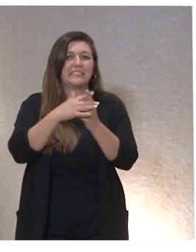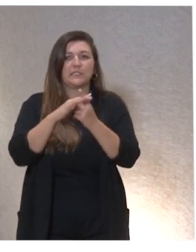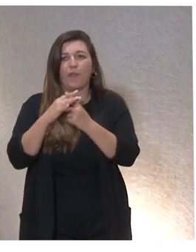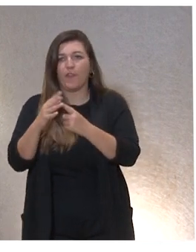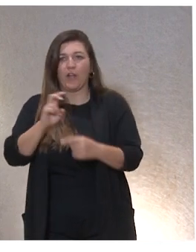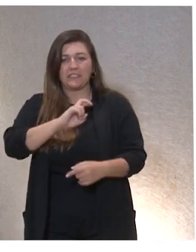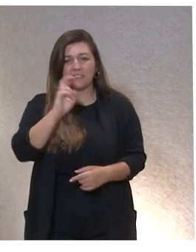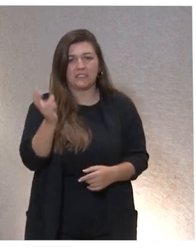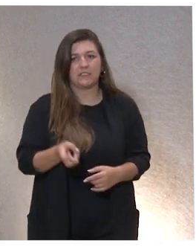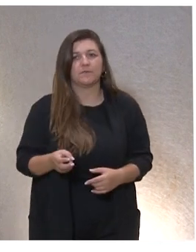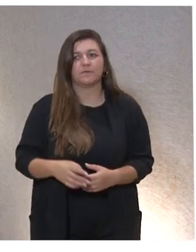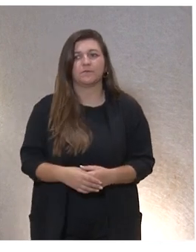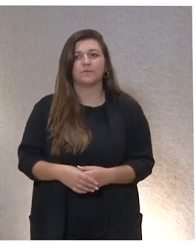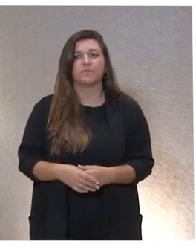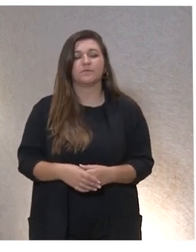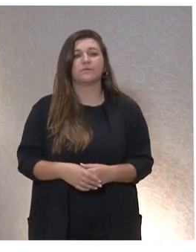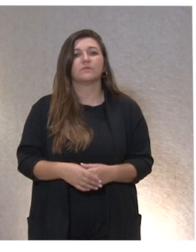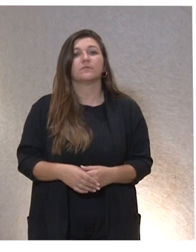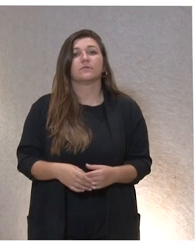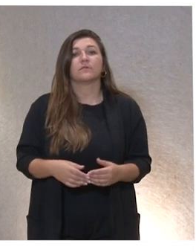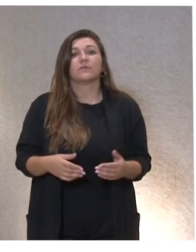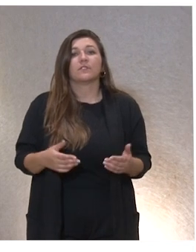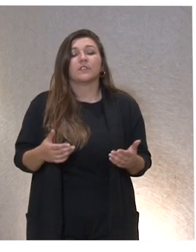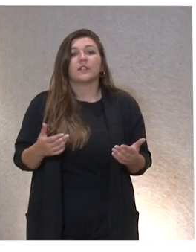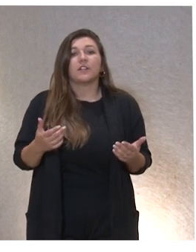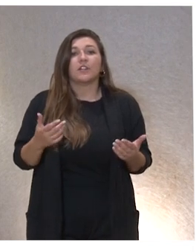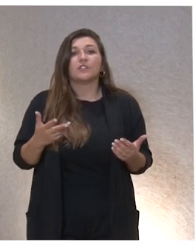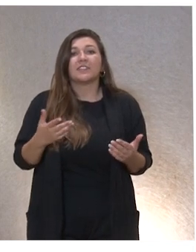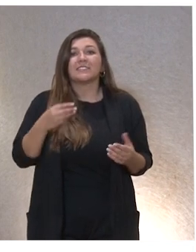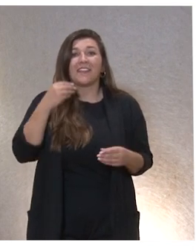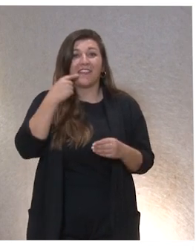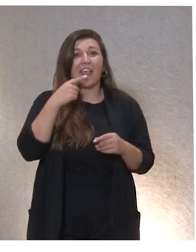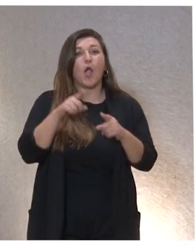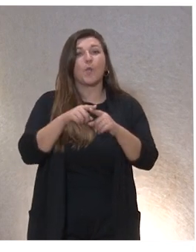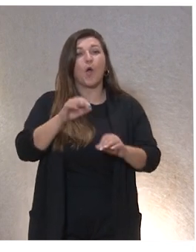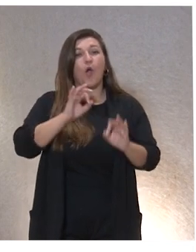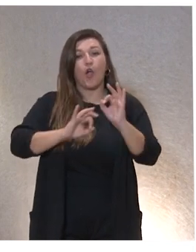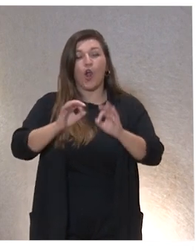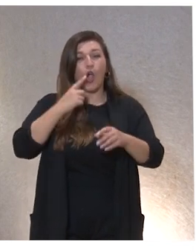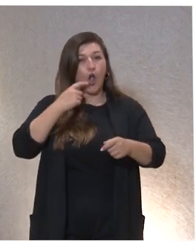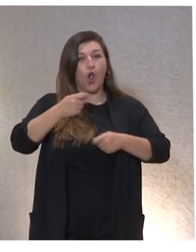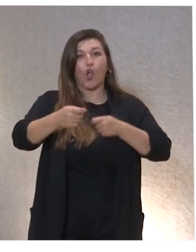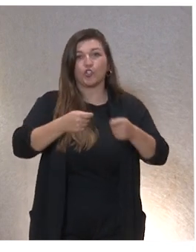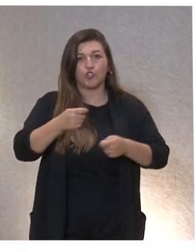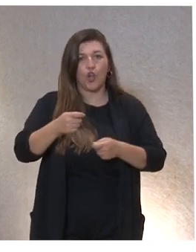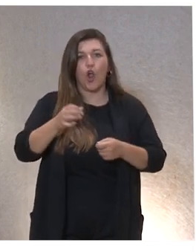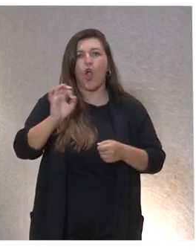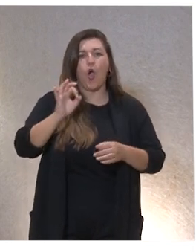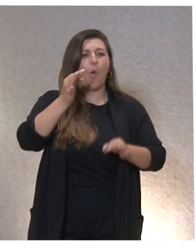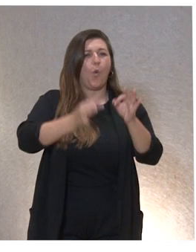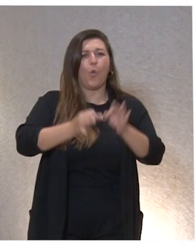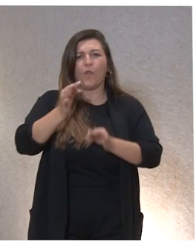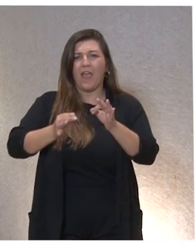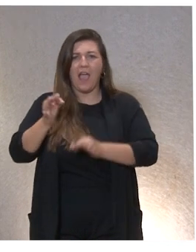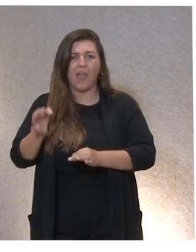que se den. Los GRE no deben percibirse como un órgano de control, no es un sitio para juzgar las actuaciones